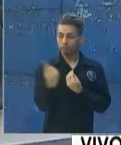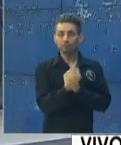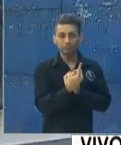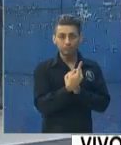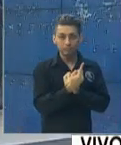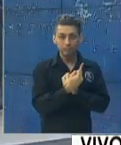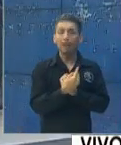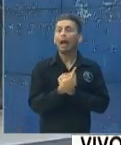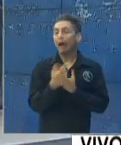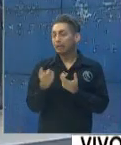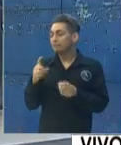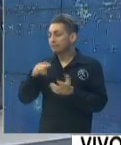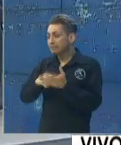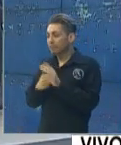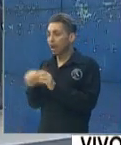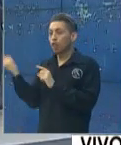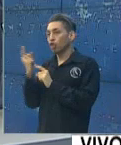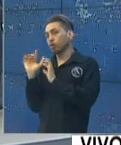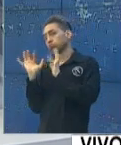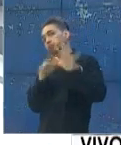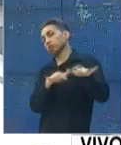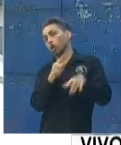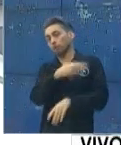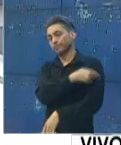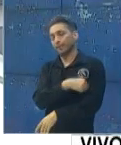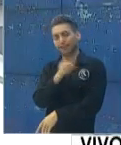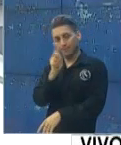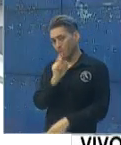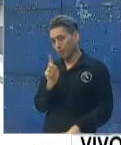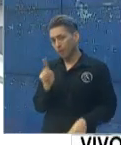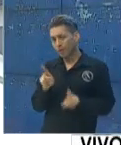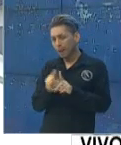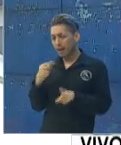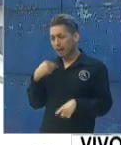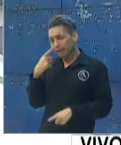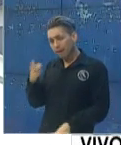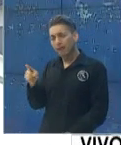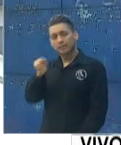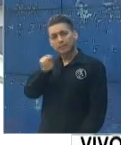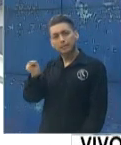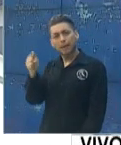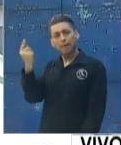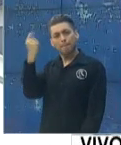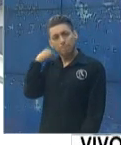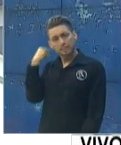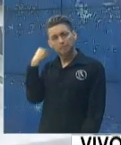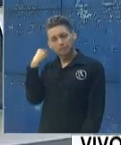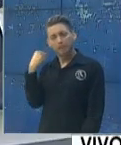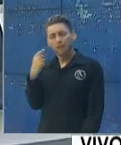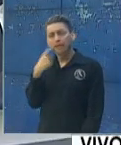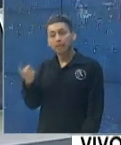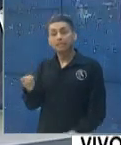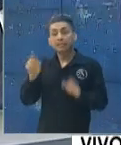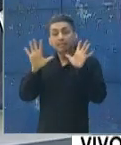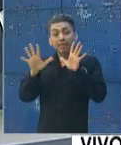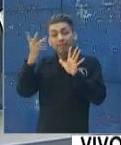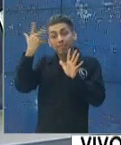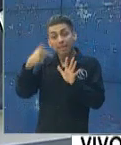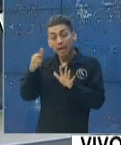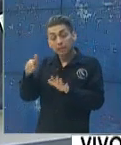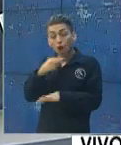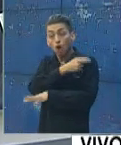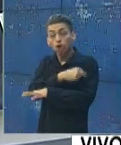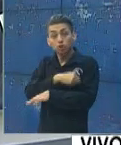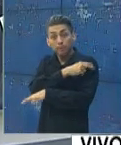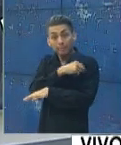al hospital, incluso la semana pasada. No sé si ustedes van a apoyar esa medida, que cuando se cumplen 10 días de estar hospitalizado